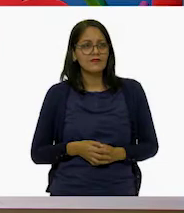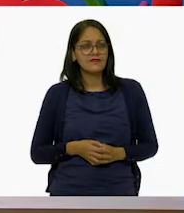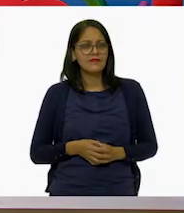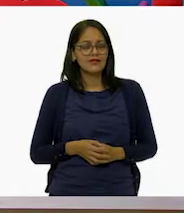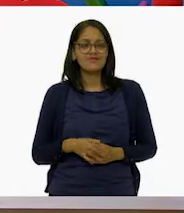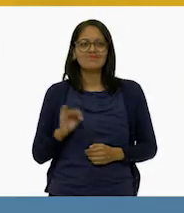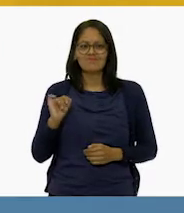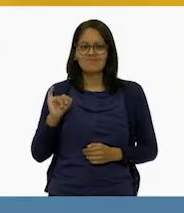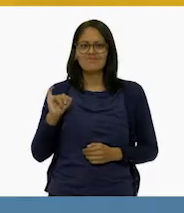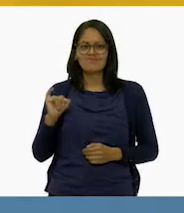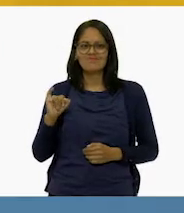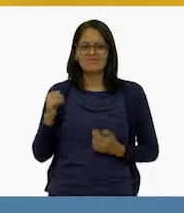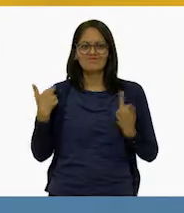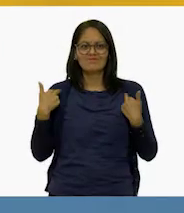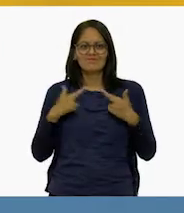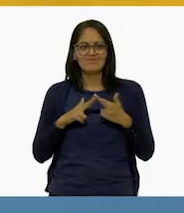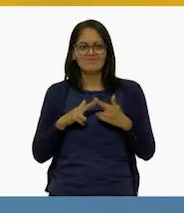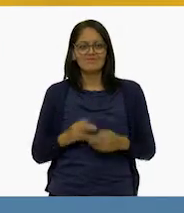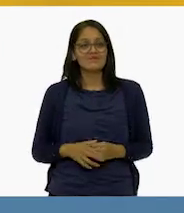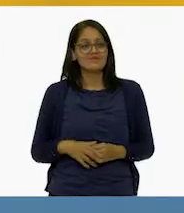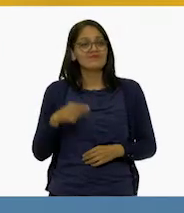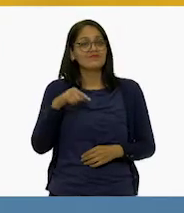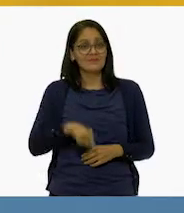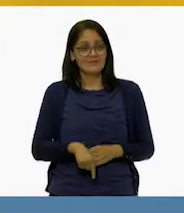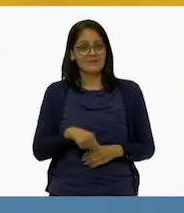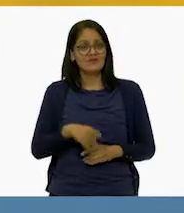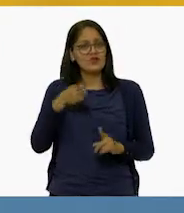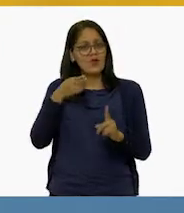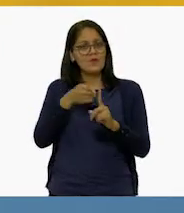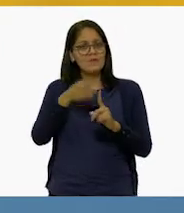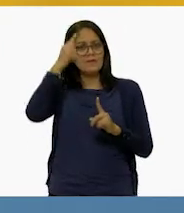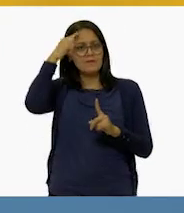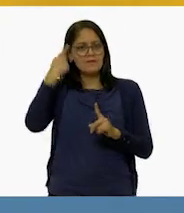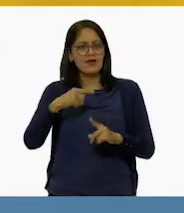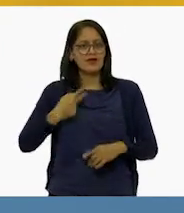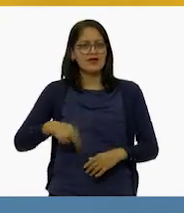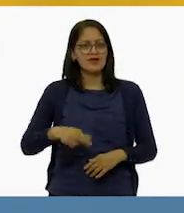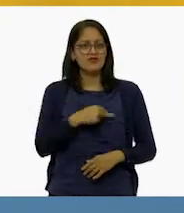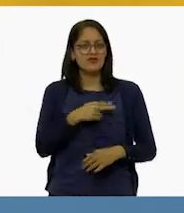Sí, maestra. Esta es una misión para la super...